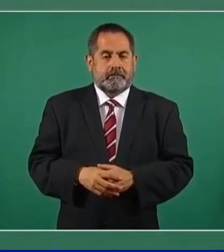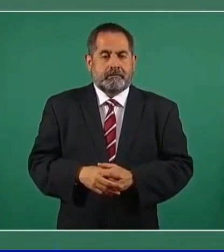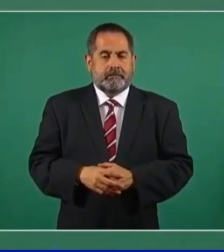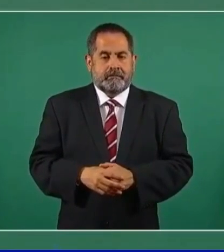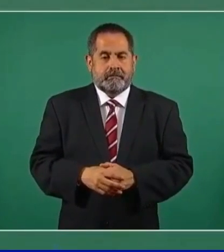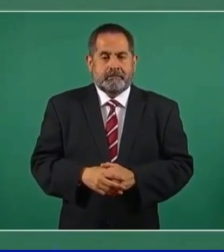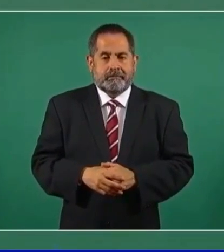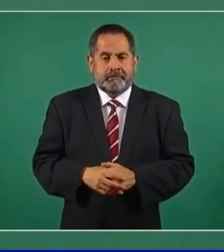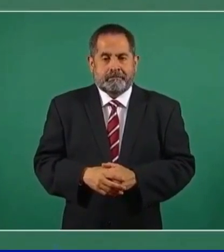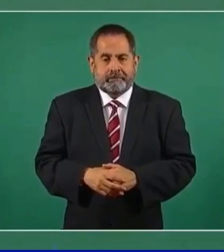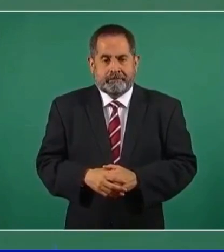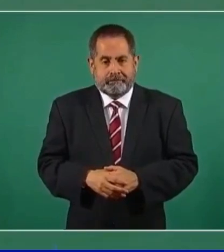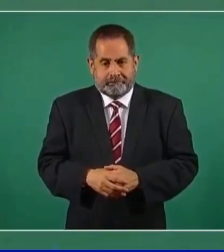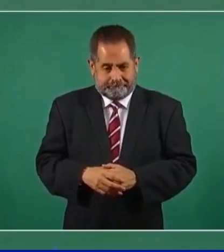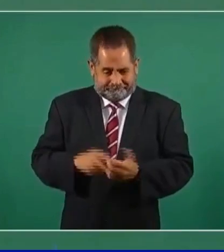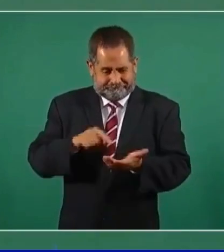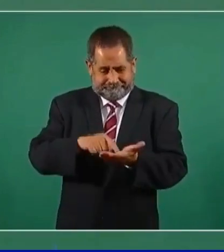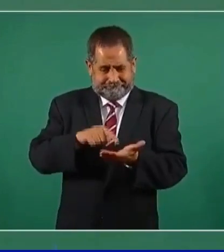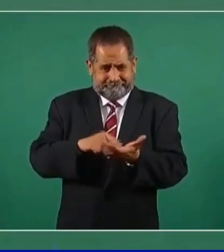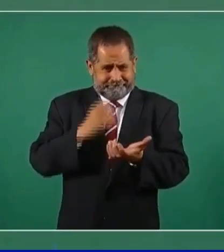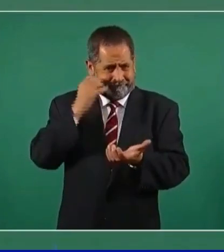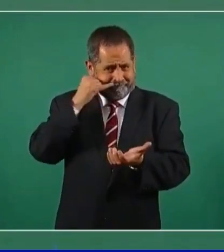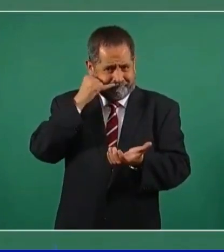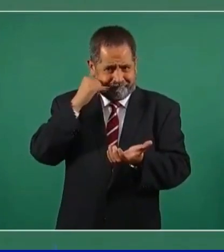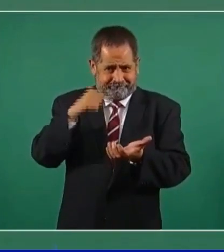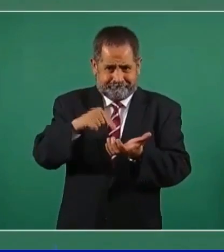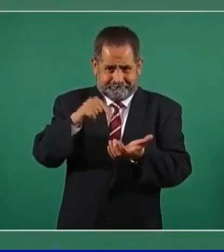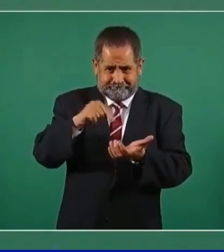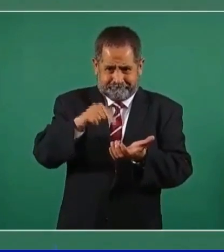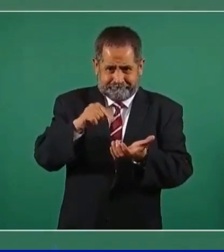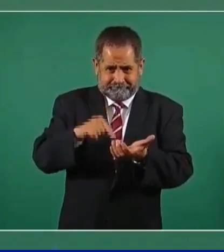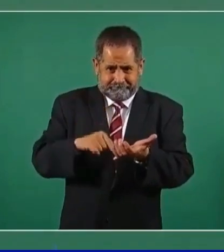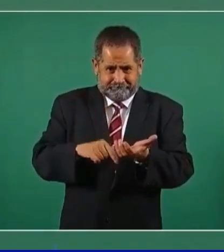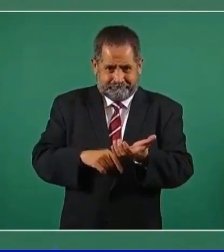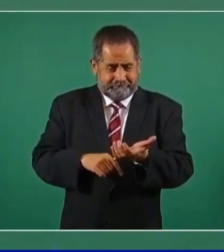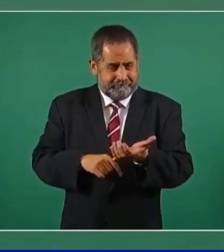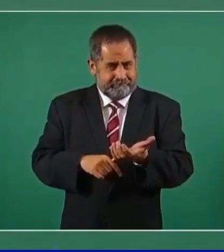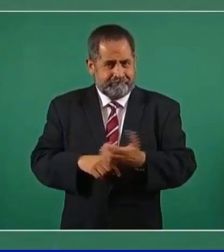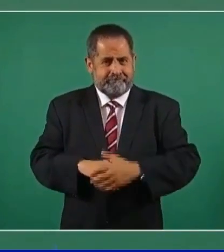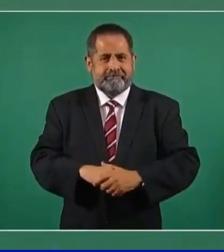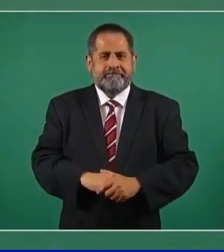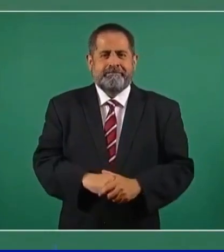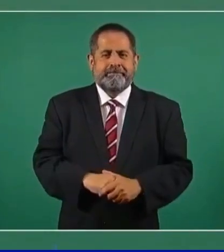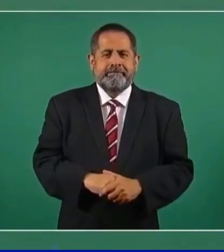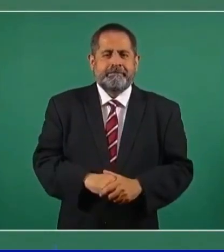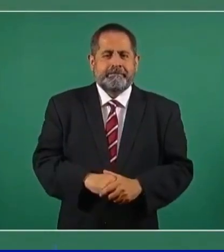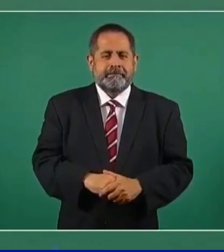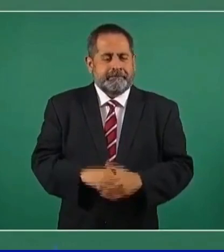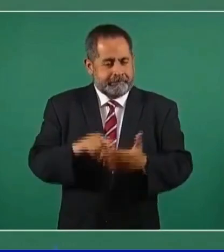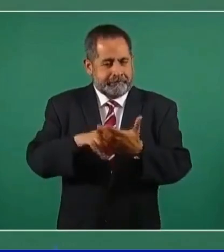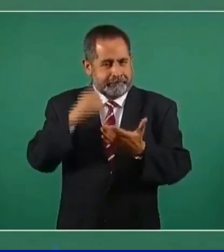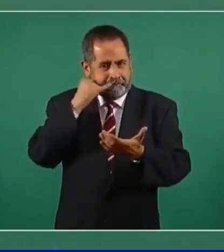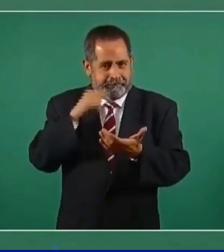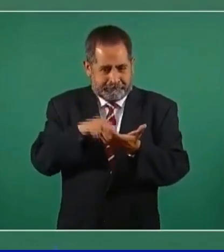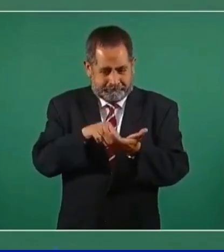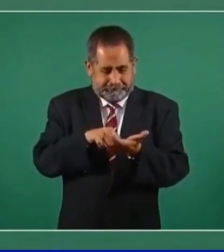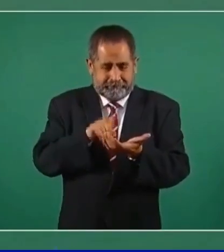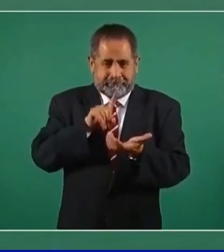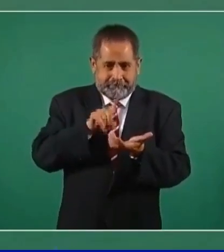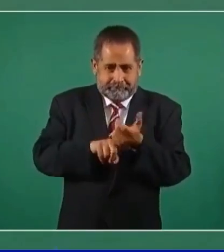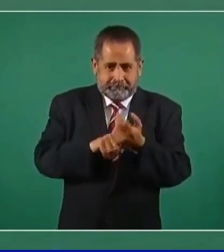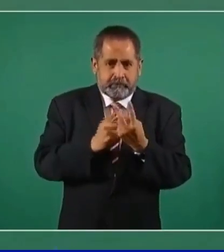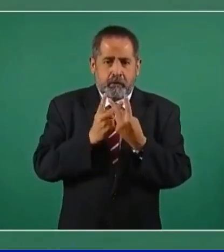No, el teléfono, sí, el teléfono es micrófono.